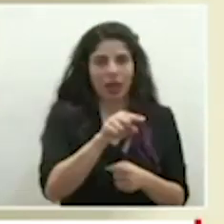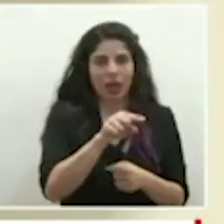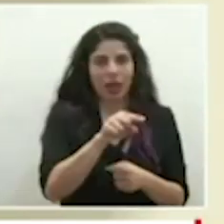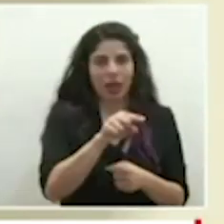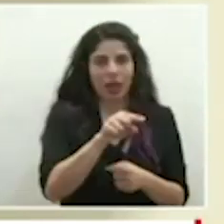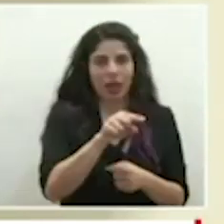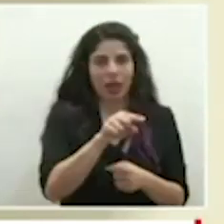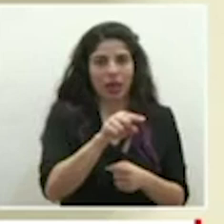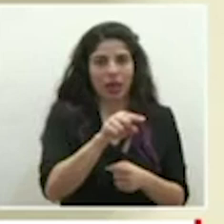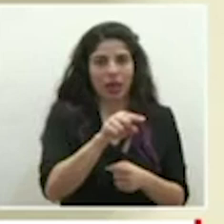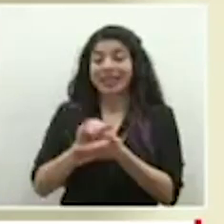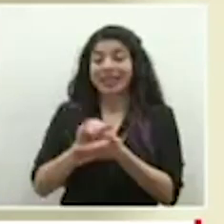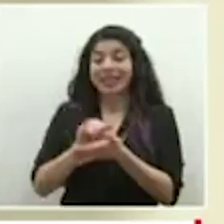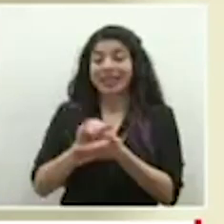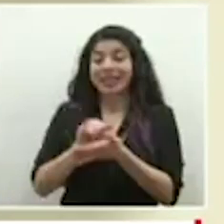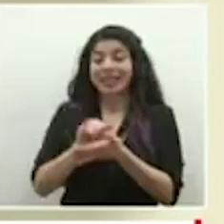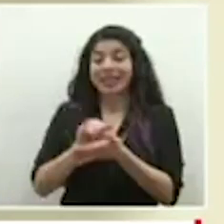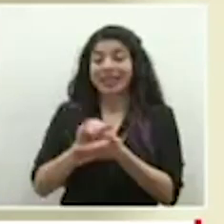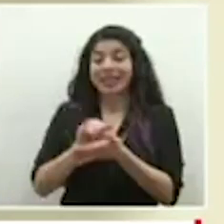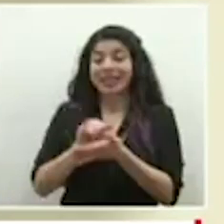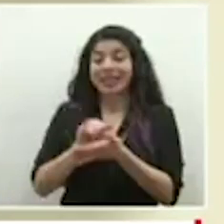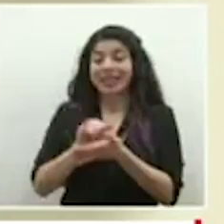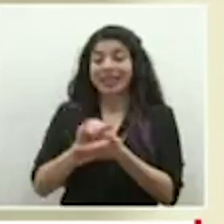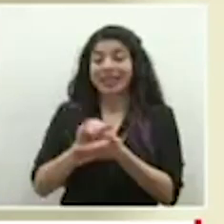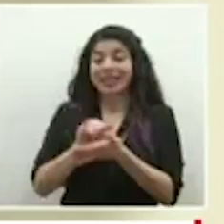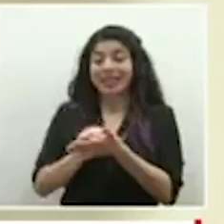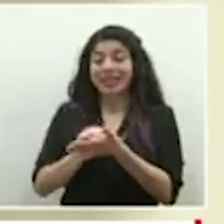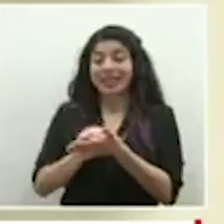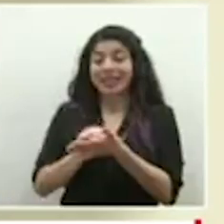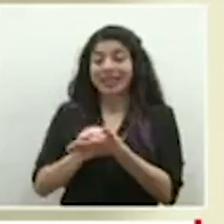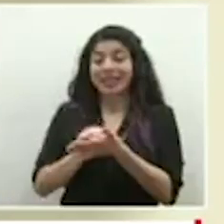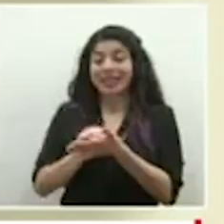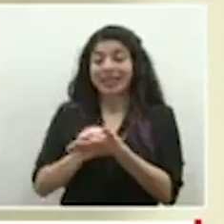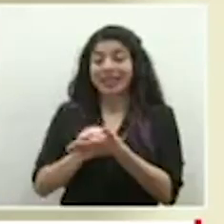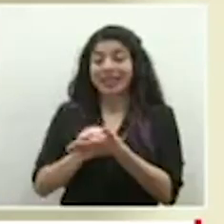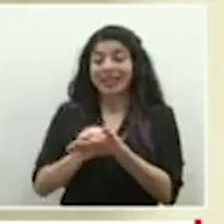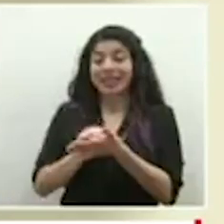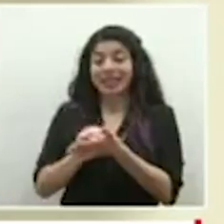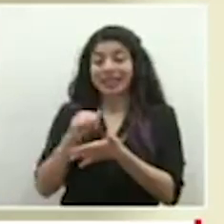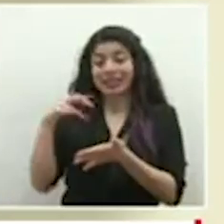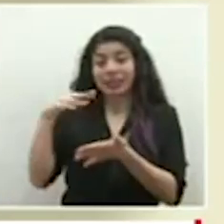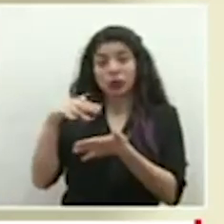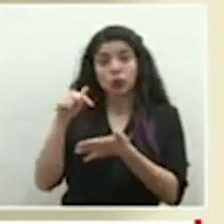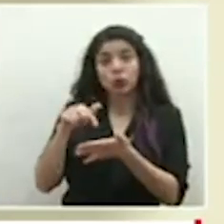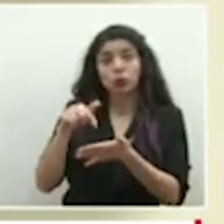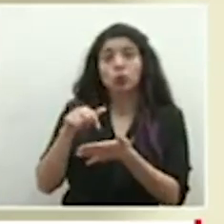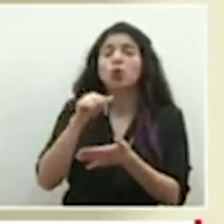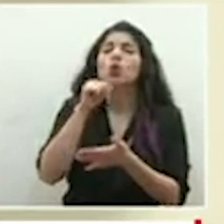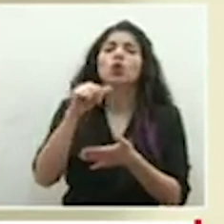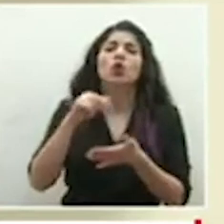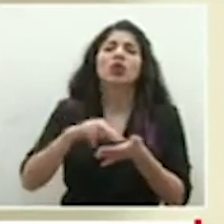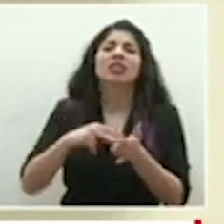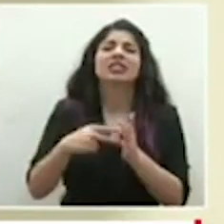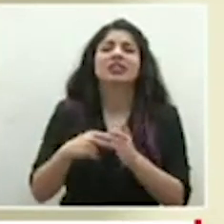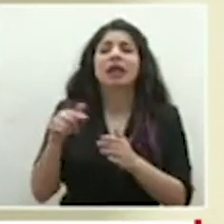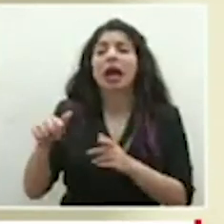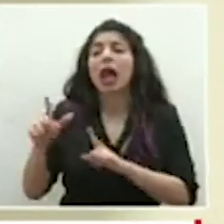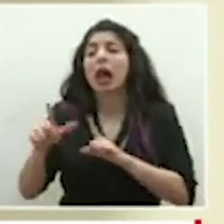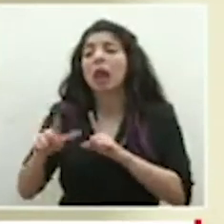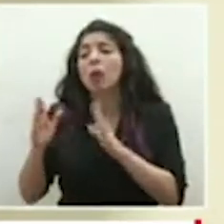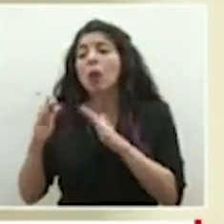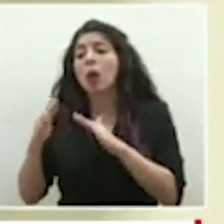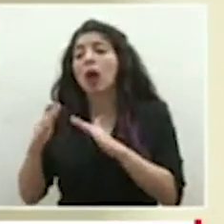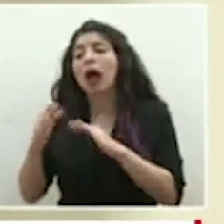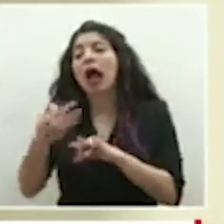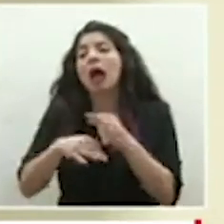e insisto en que esto definitivamente no tiene nada que ver con la disponibilidad de pruebas en el país,